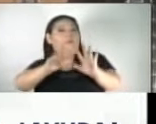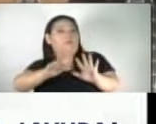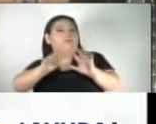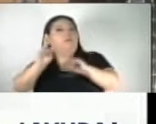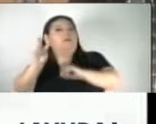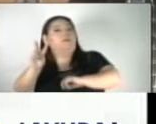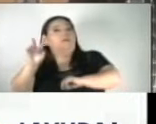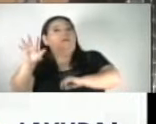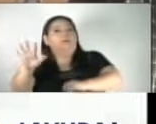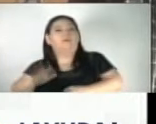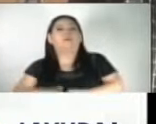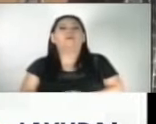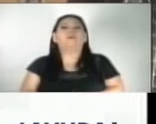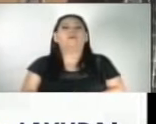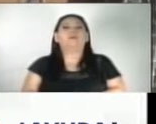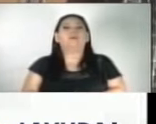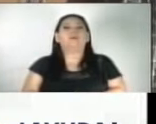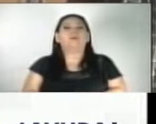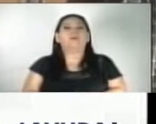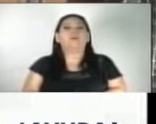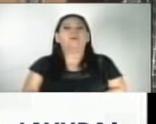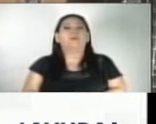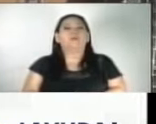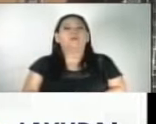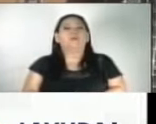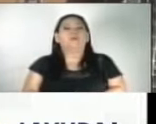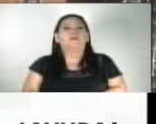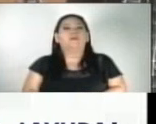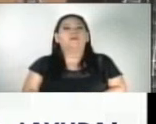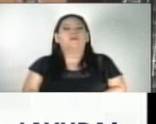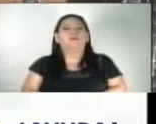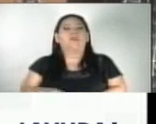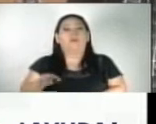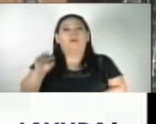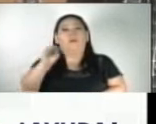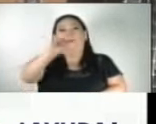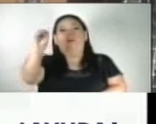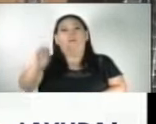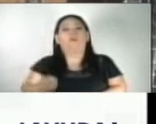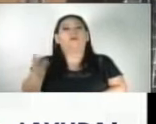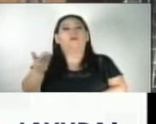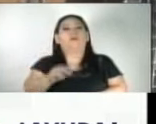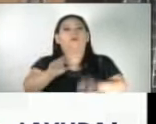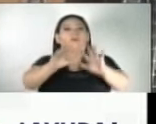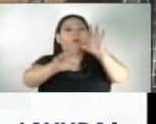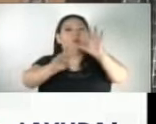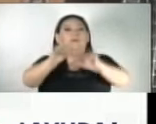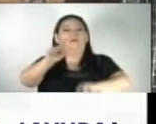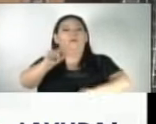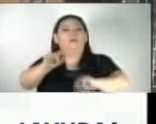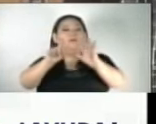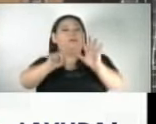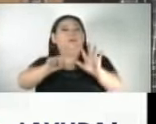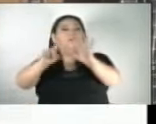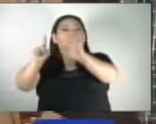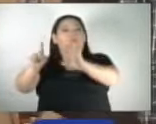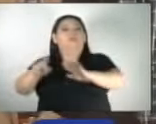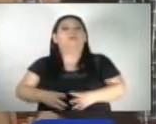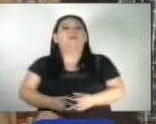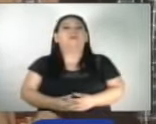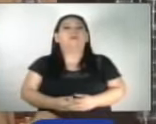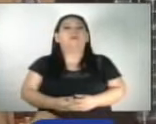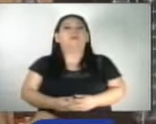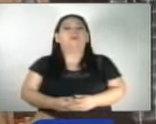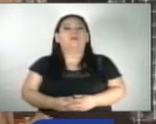setecientos veinticinco con un porcentaje del ochenta y dos punto sesenta y seis